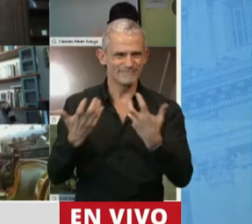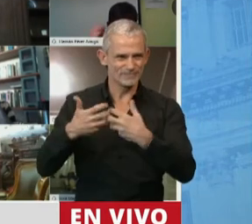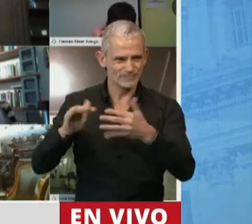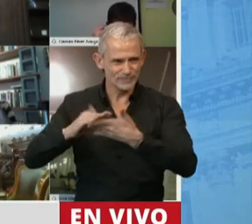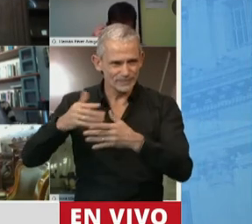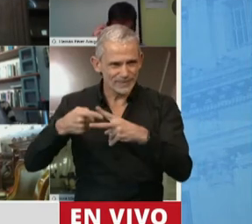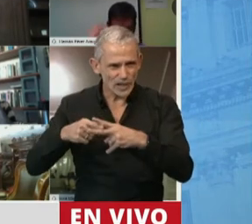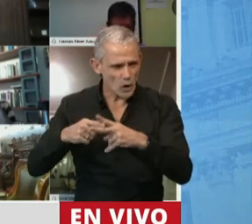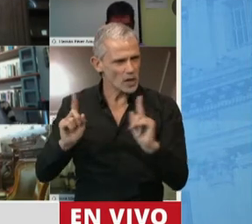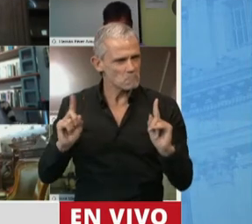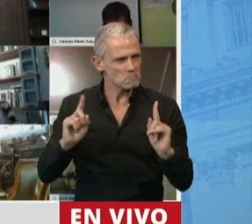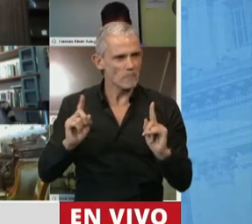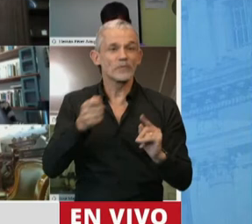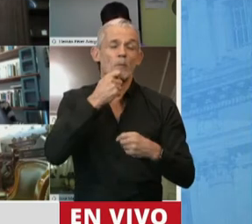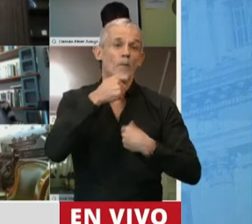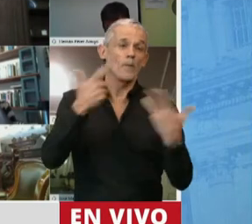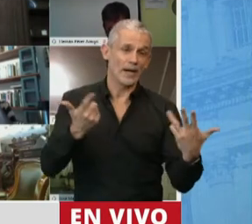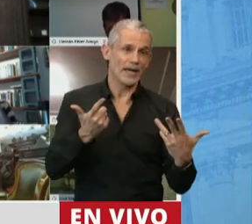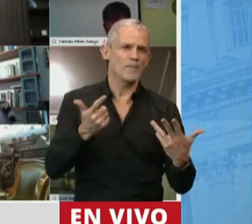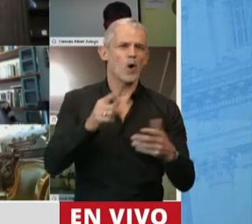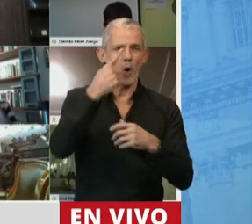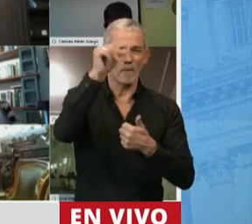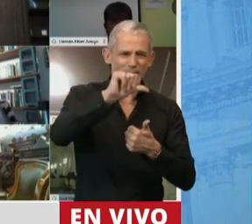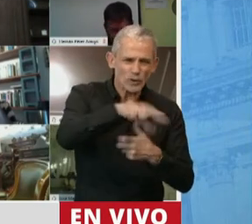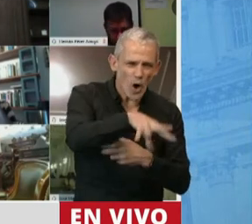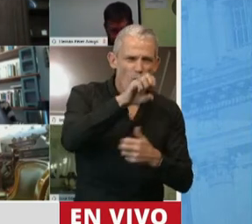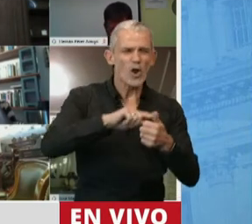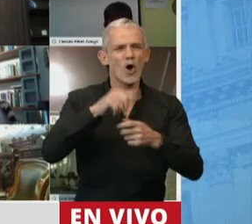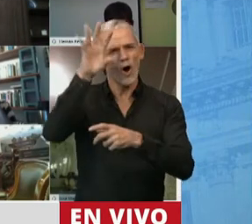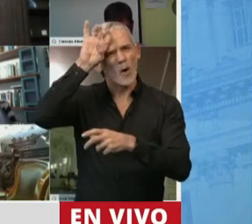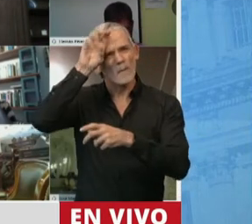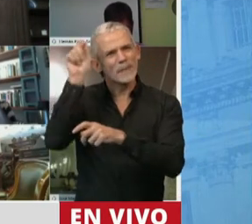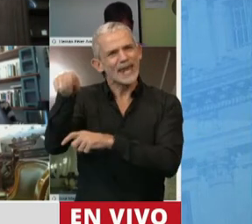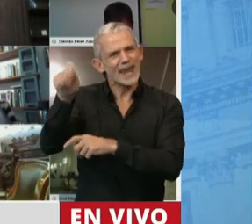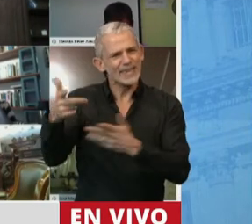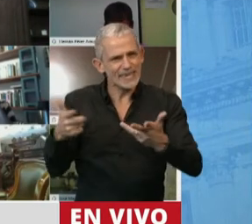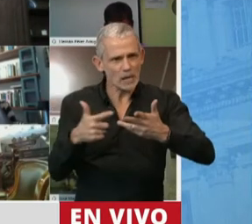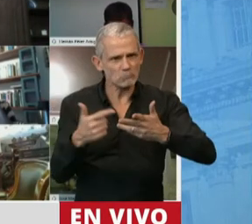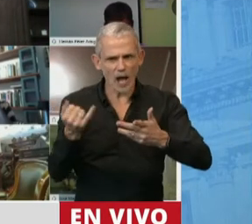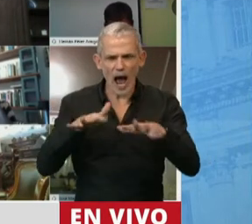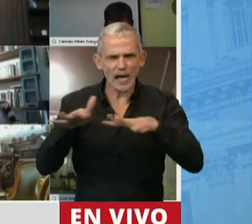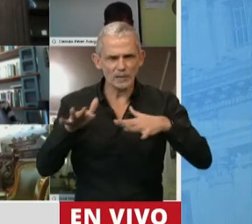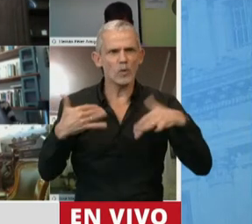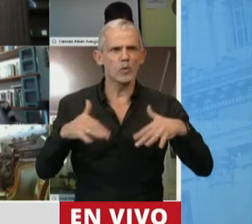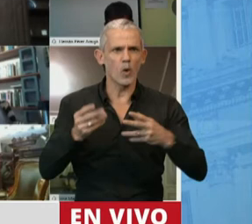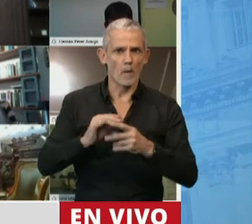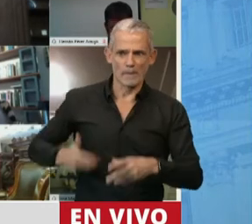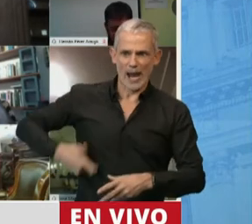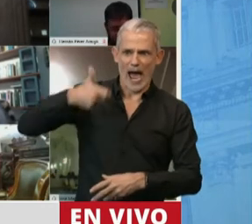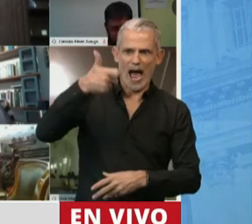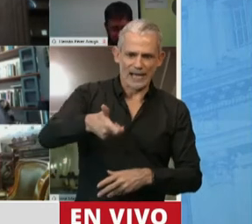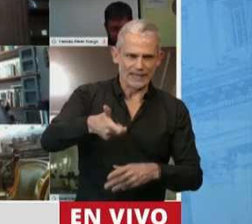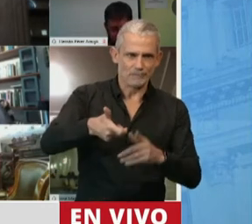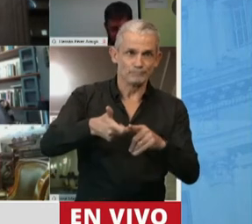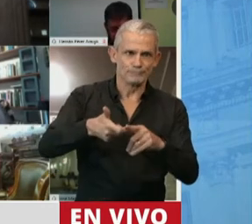a del conocimiento. Y es, por ejemplo, aplicable para el caso del petróleo, para el caso de la minería, que son actividades que requieren de un alto capital inicial